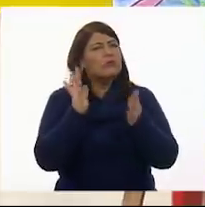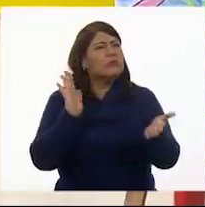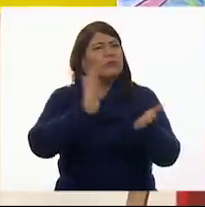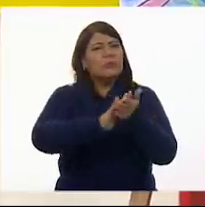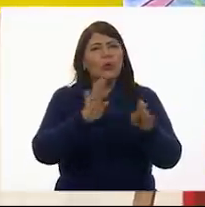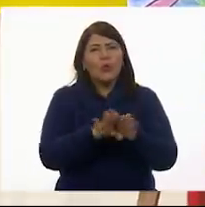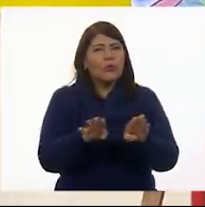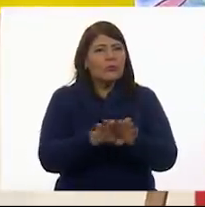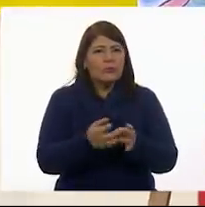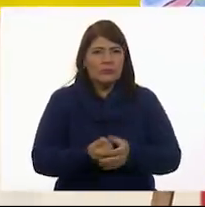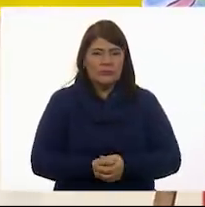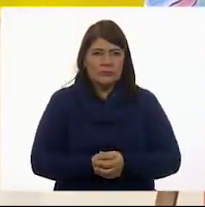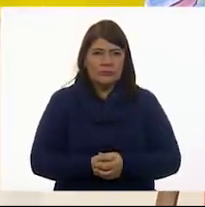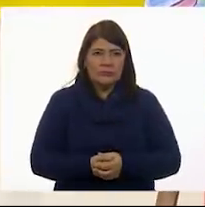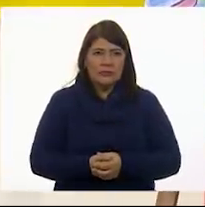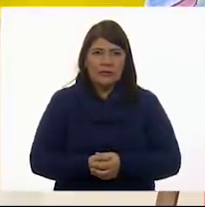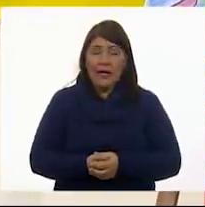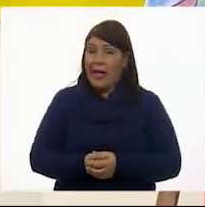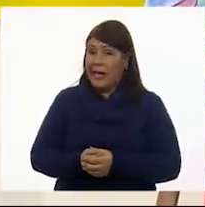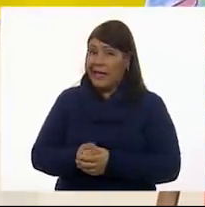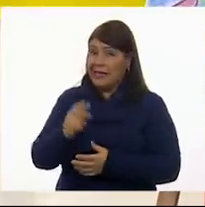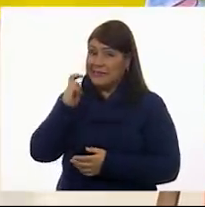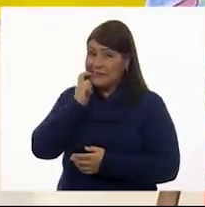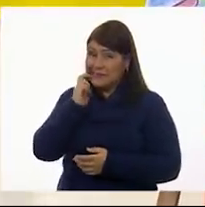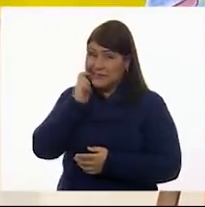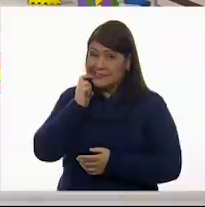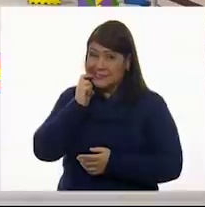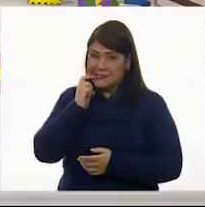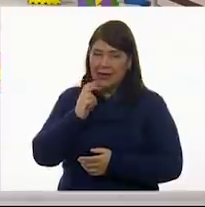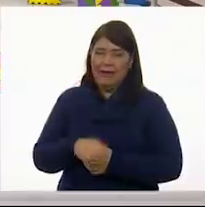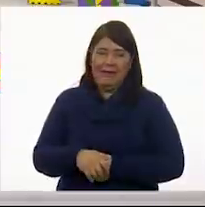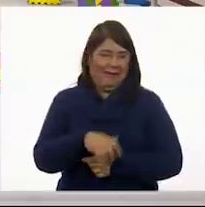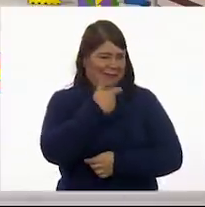Eh... ¿Chicles? ¿Chicles? ¡Ja, ja, ja!